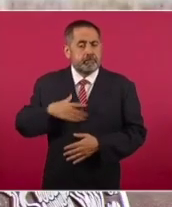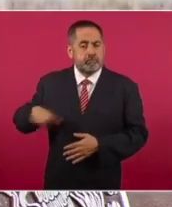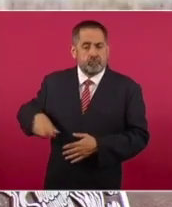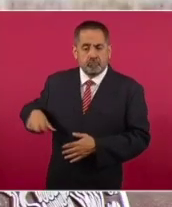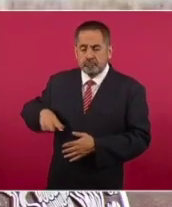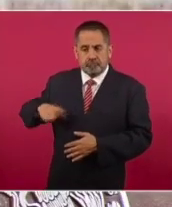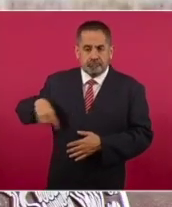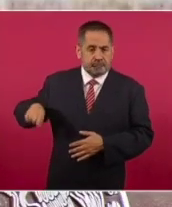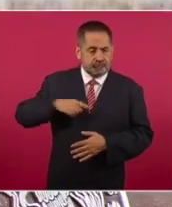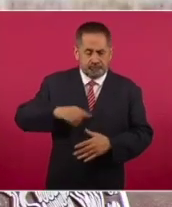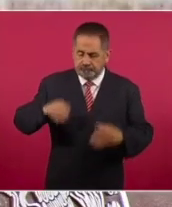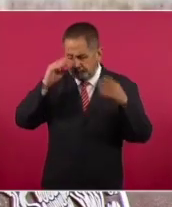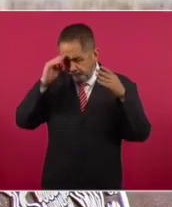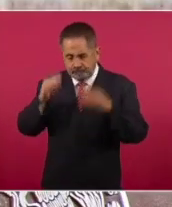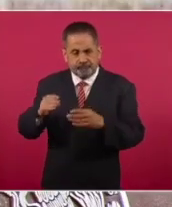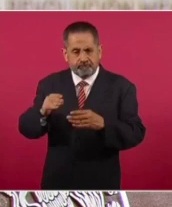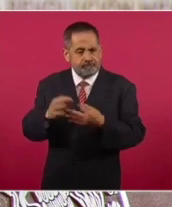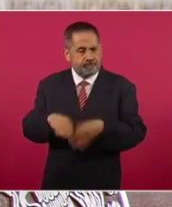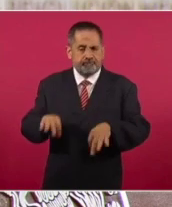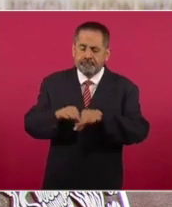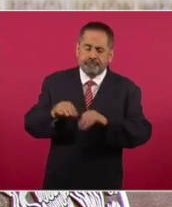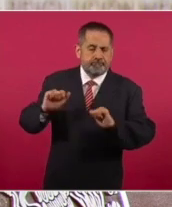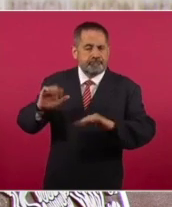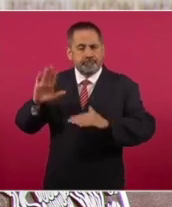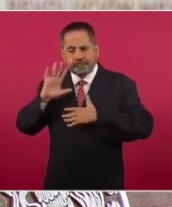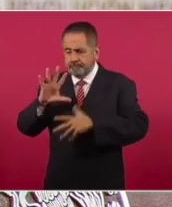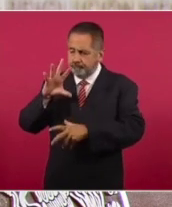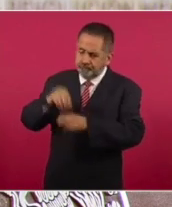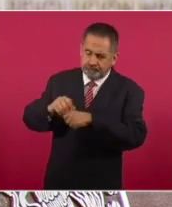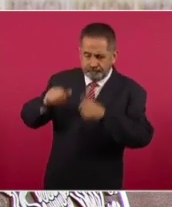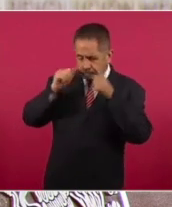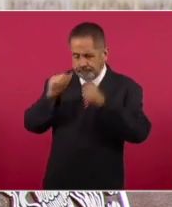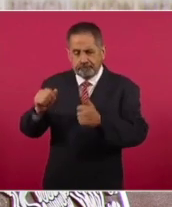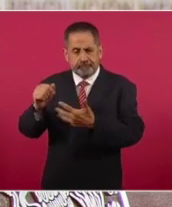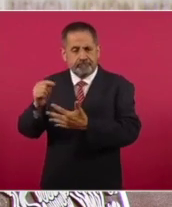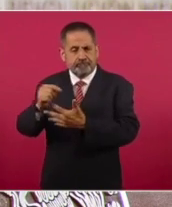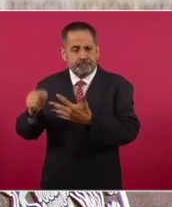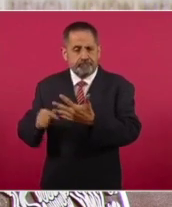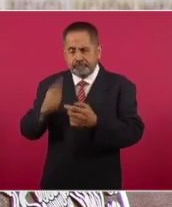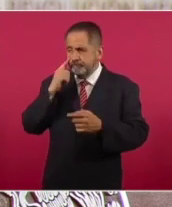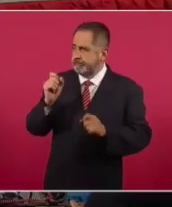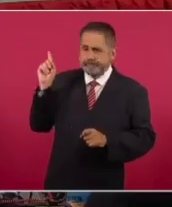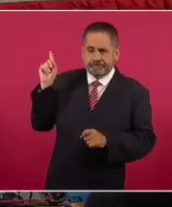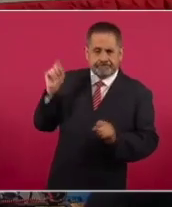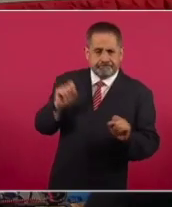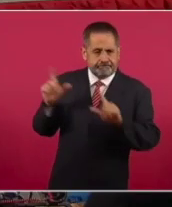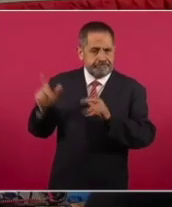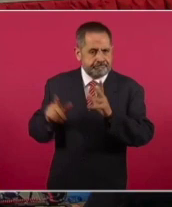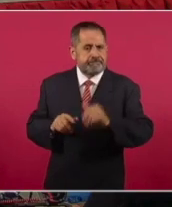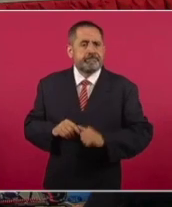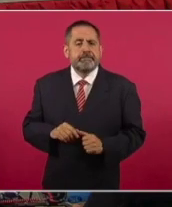enfocado y comprometido con este paquete y aquí en la primera gráfica estamos mostrando